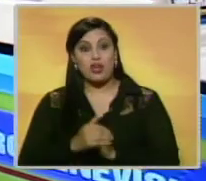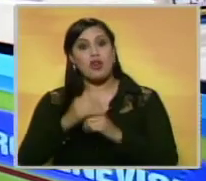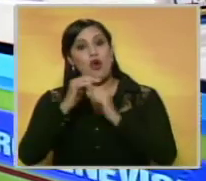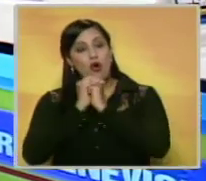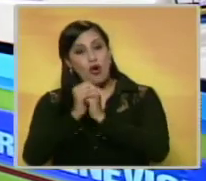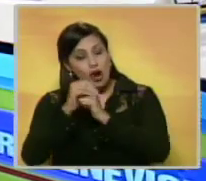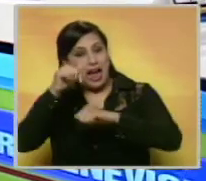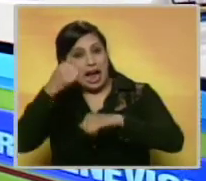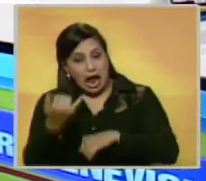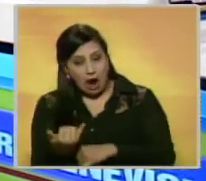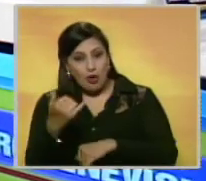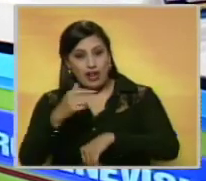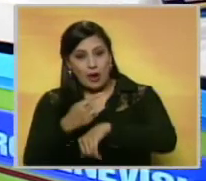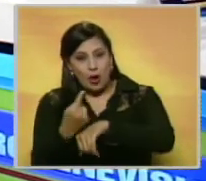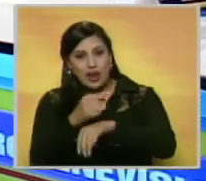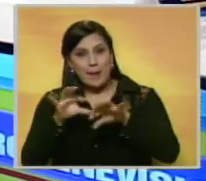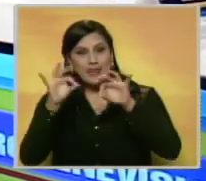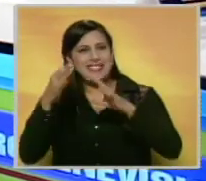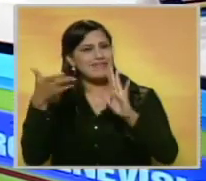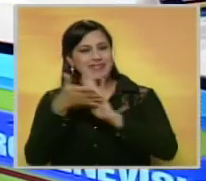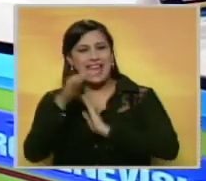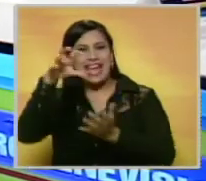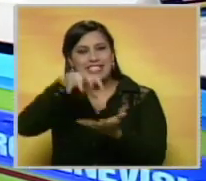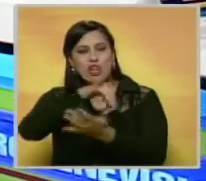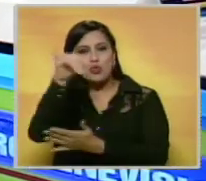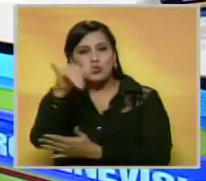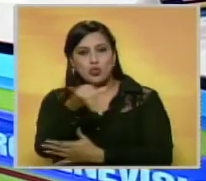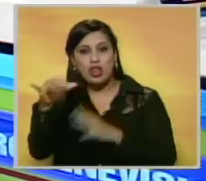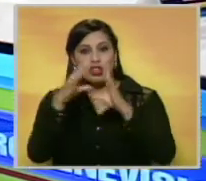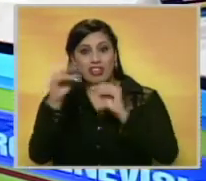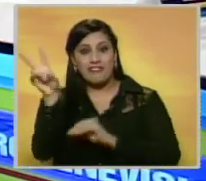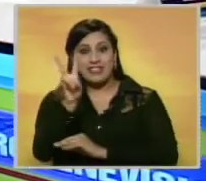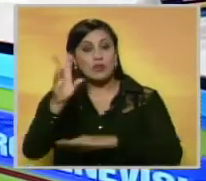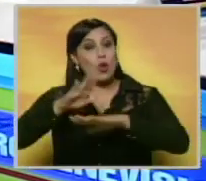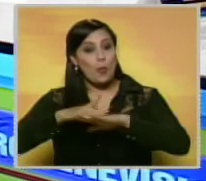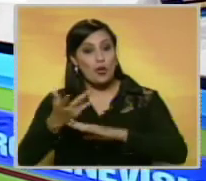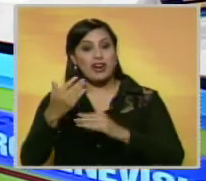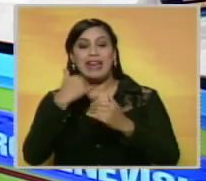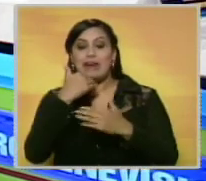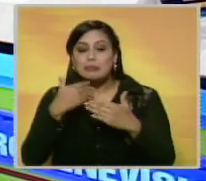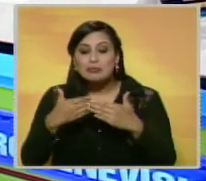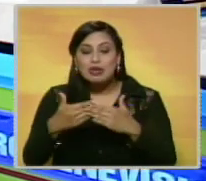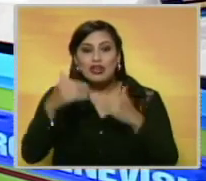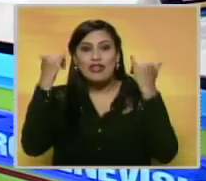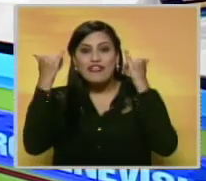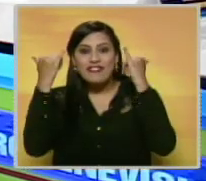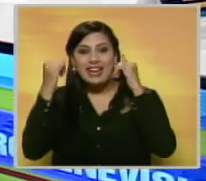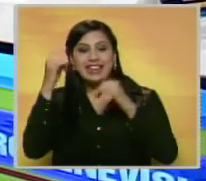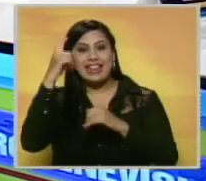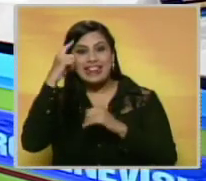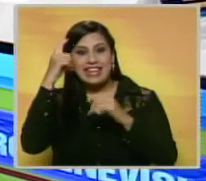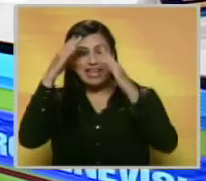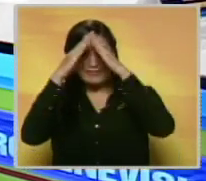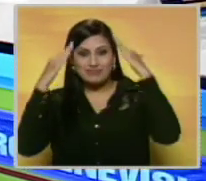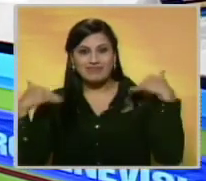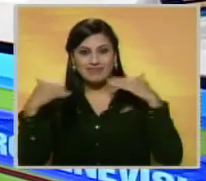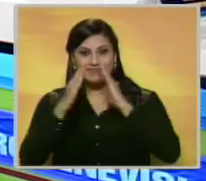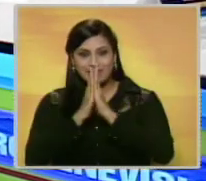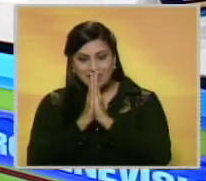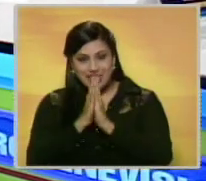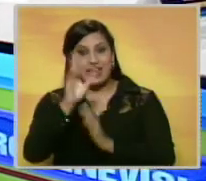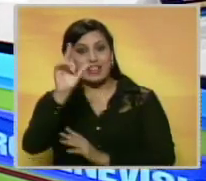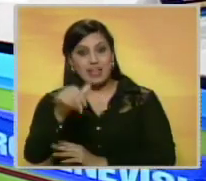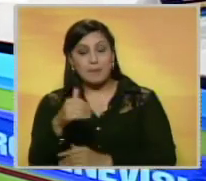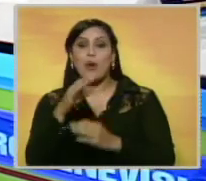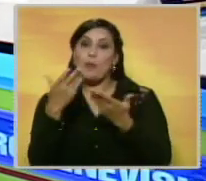Horas muy especiales para el Estado Zulia y para toda Venezuela cuando estamos en víspera, lo que será la celebración del Día de la Chinita. Así es y